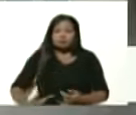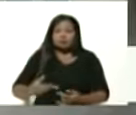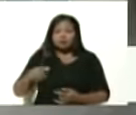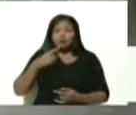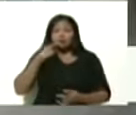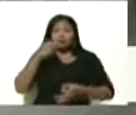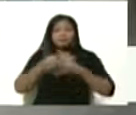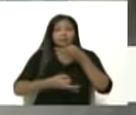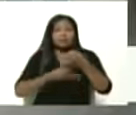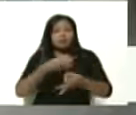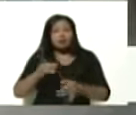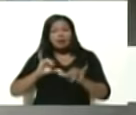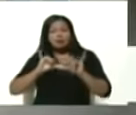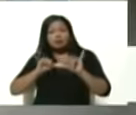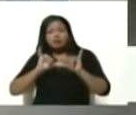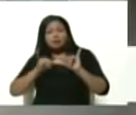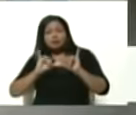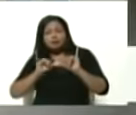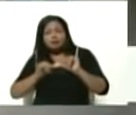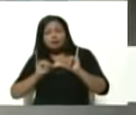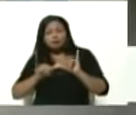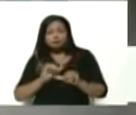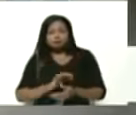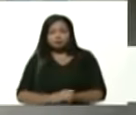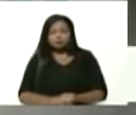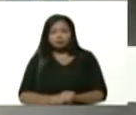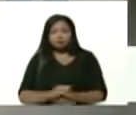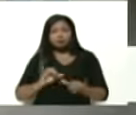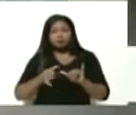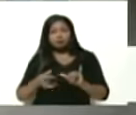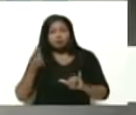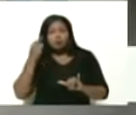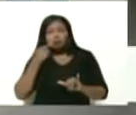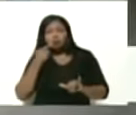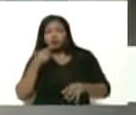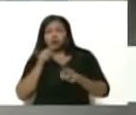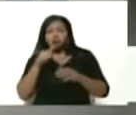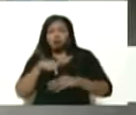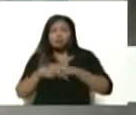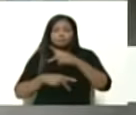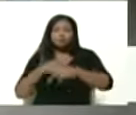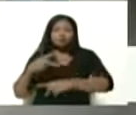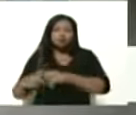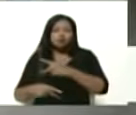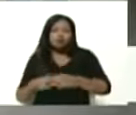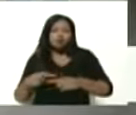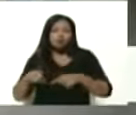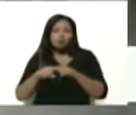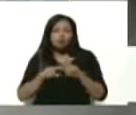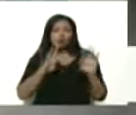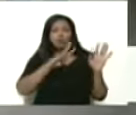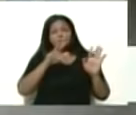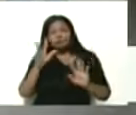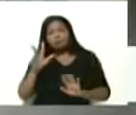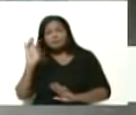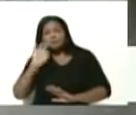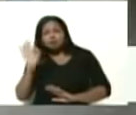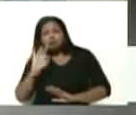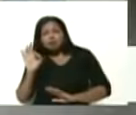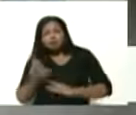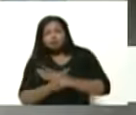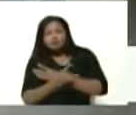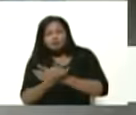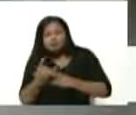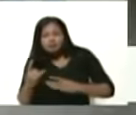lo decía la ingeniera Luceida ella aquí estamos produciendo el 93% del